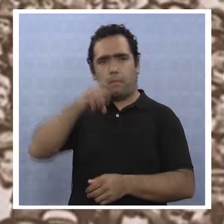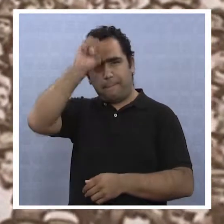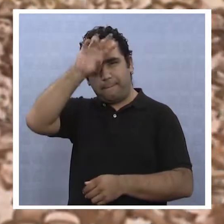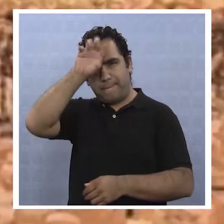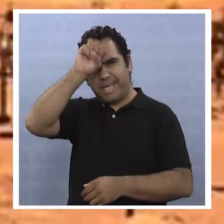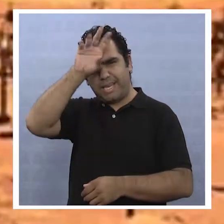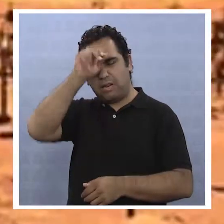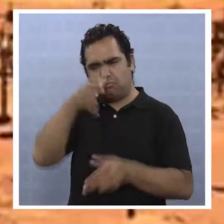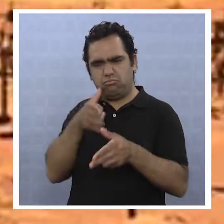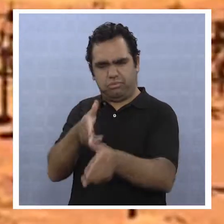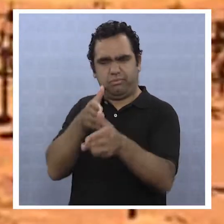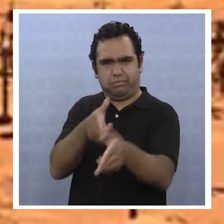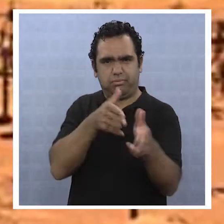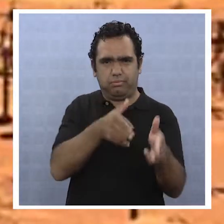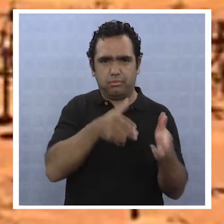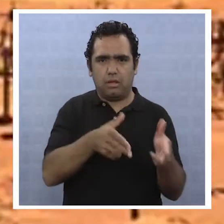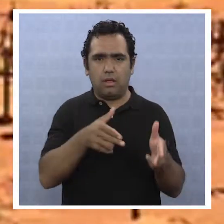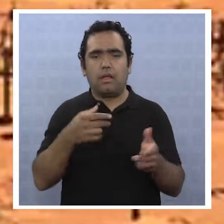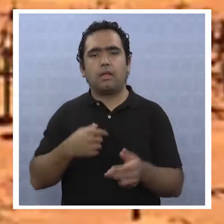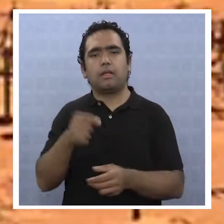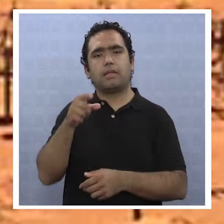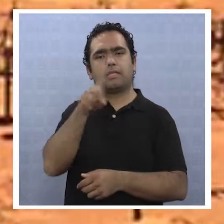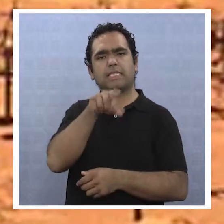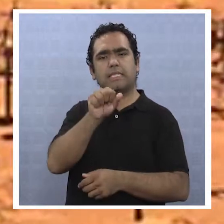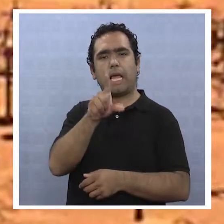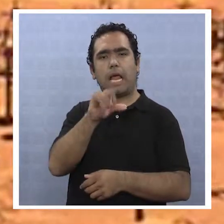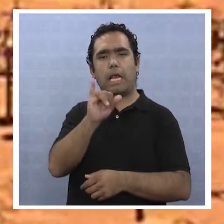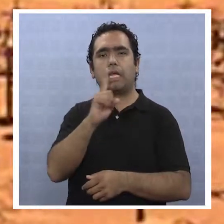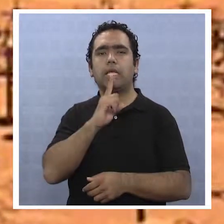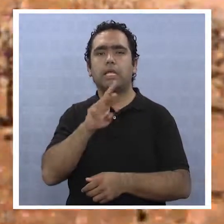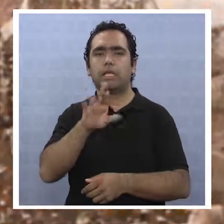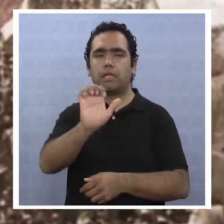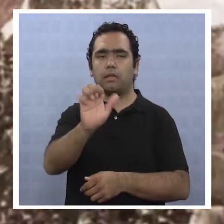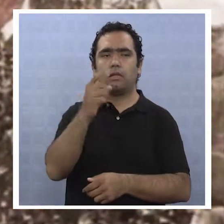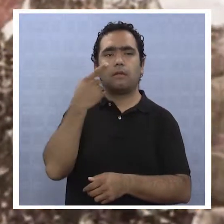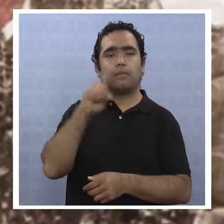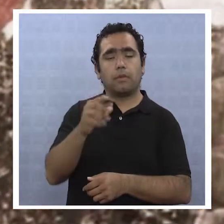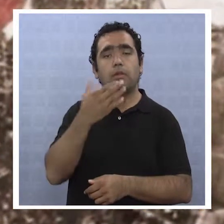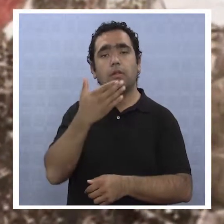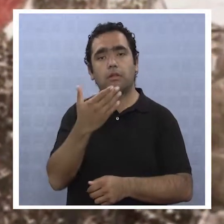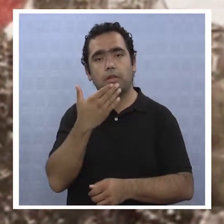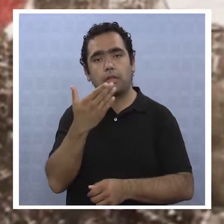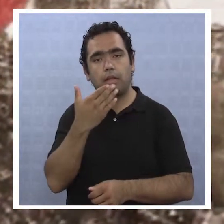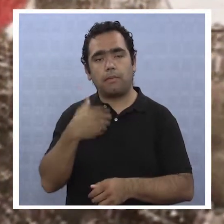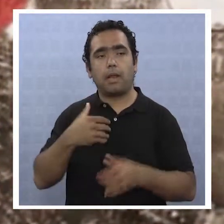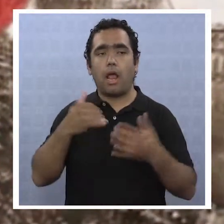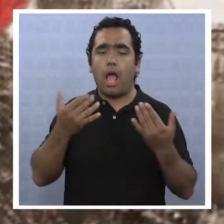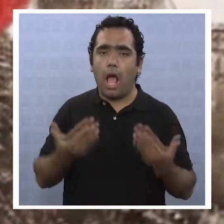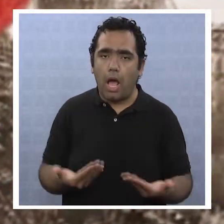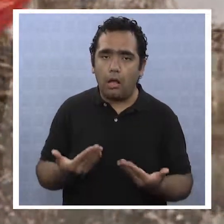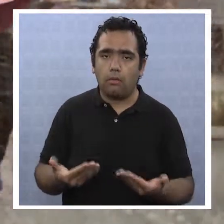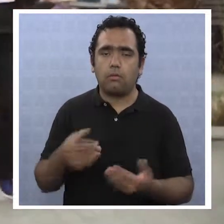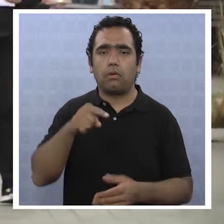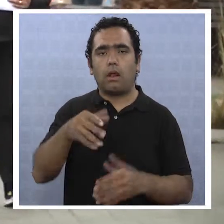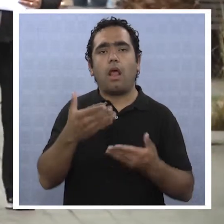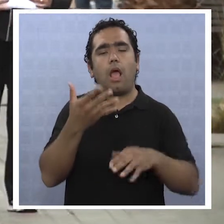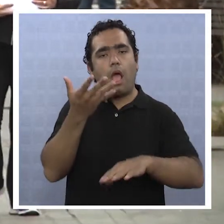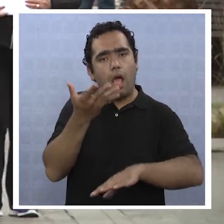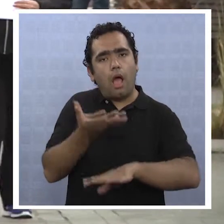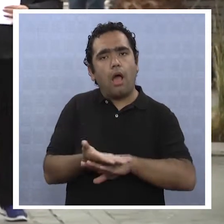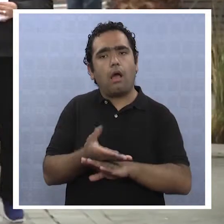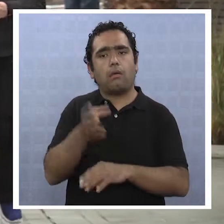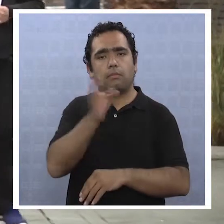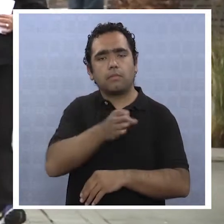trabajadores mineros durante la época del oro del salitre. Sin embargo, reconocen que en la actualidad existe una